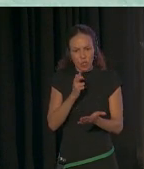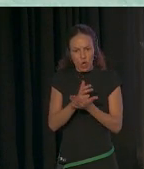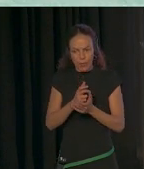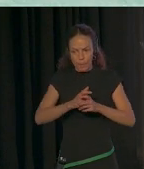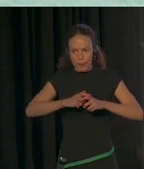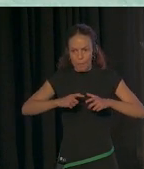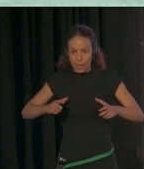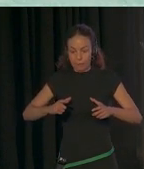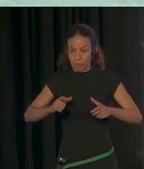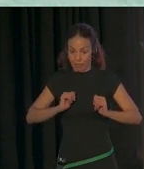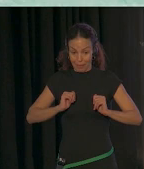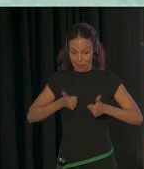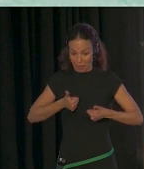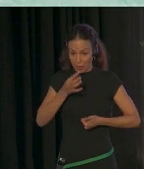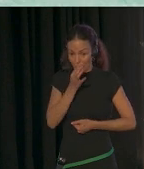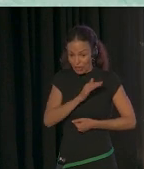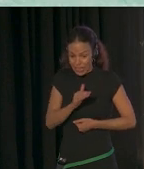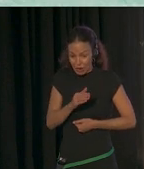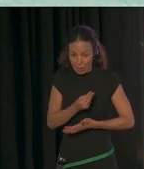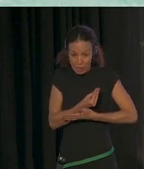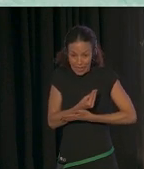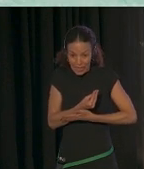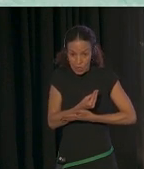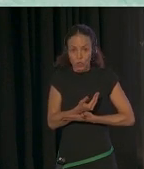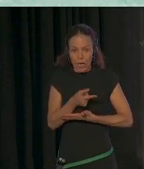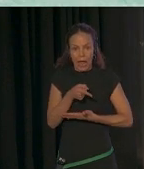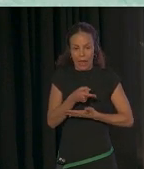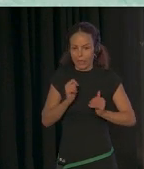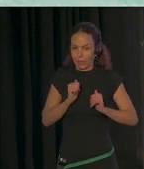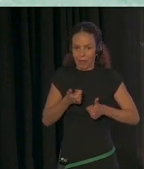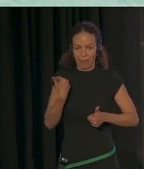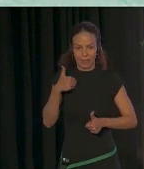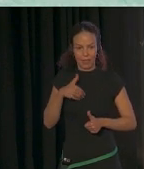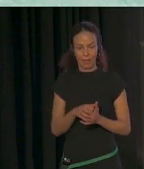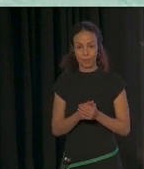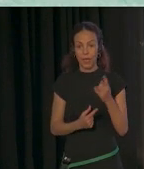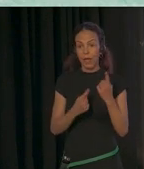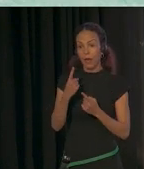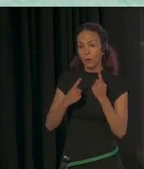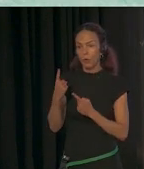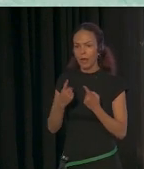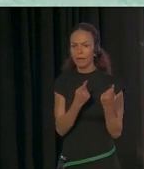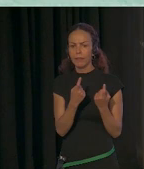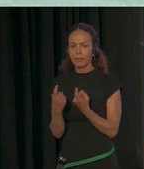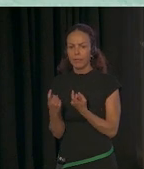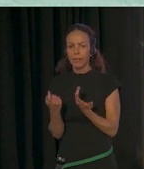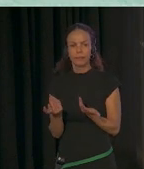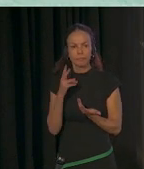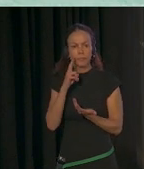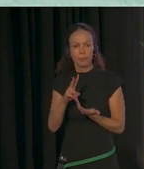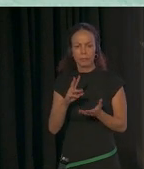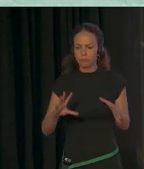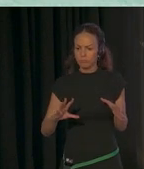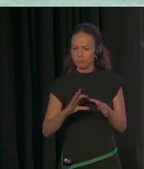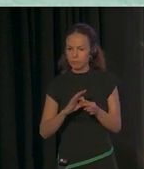desde el principio, incluso cuando los niños son muy, muy pequeños. Y algunas de estas necesidades se ven asociadas